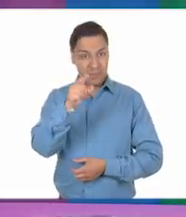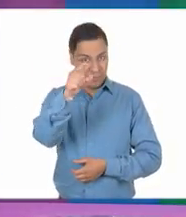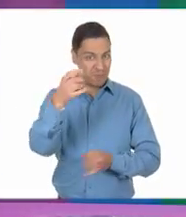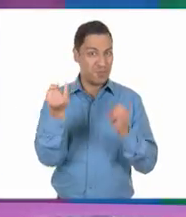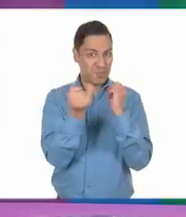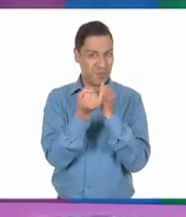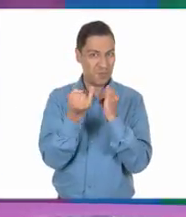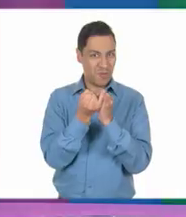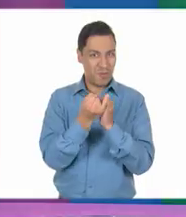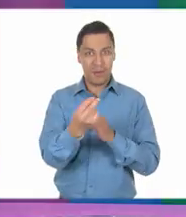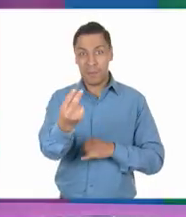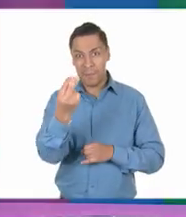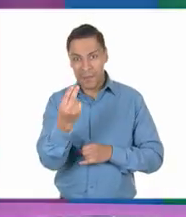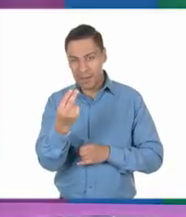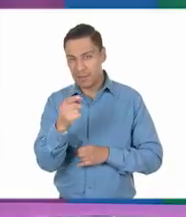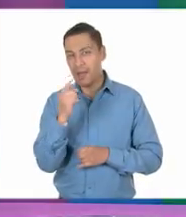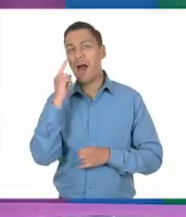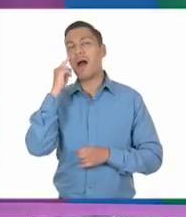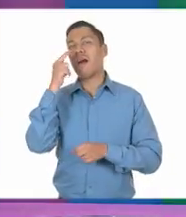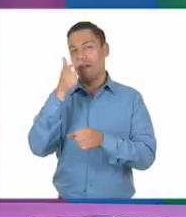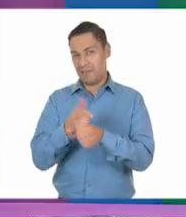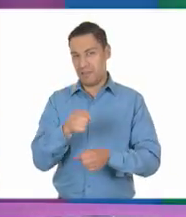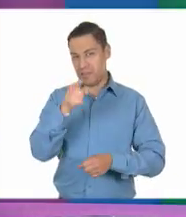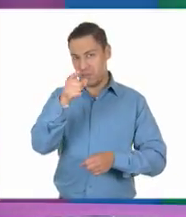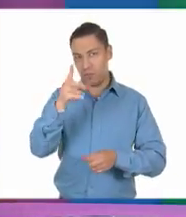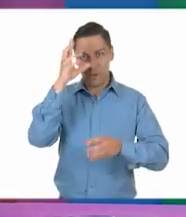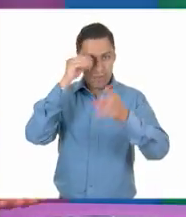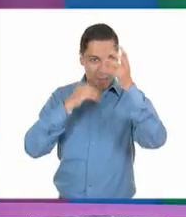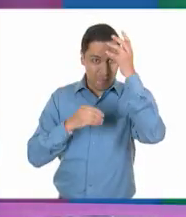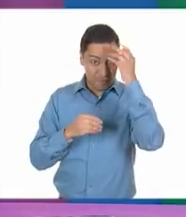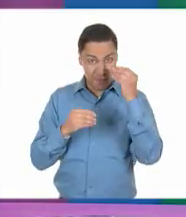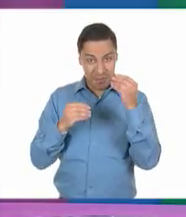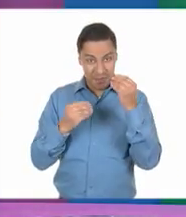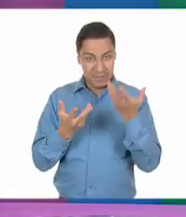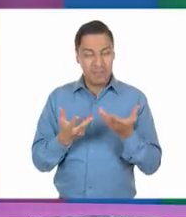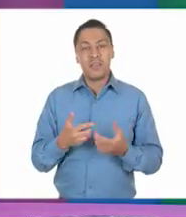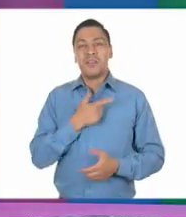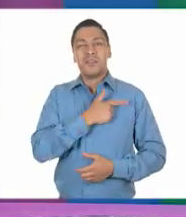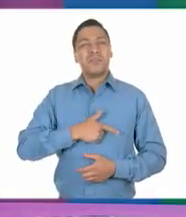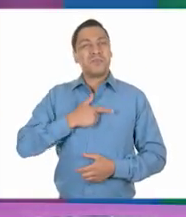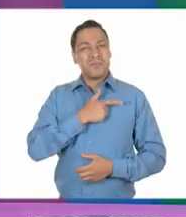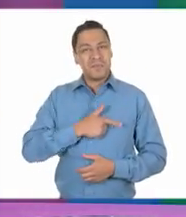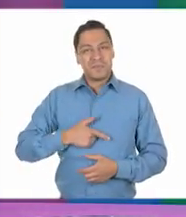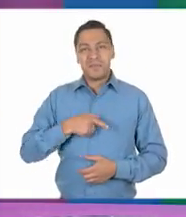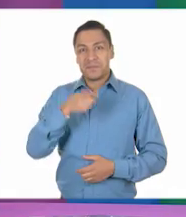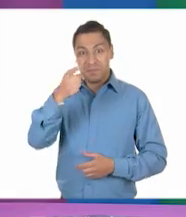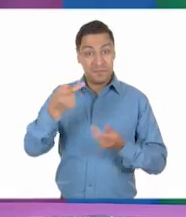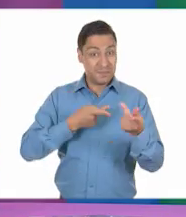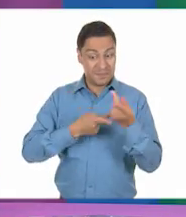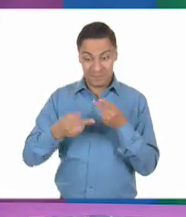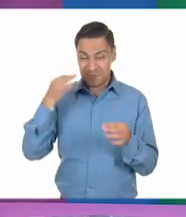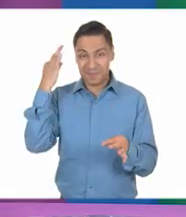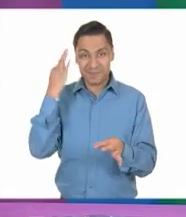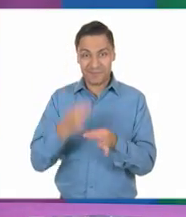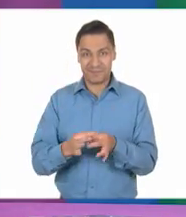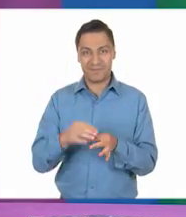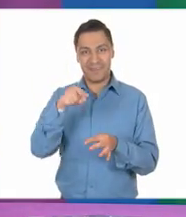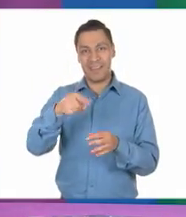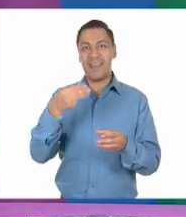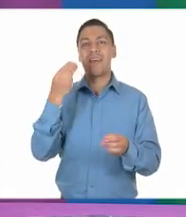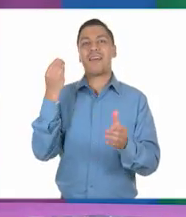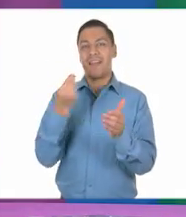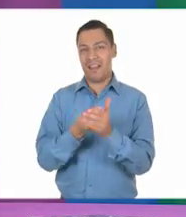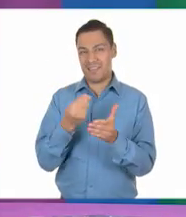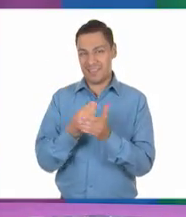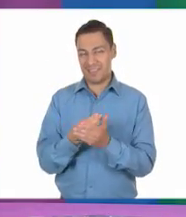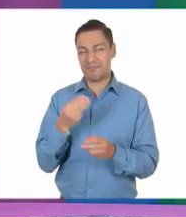ven han aprendido mucho, estoy seguro. Por cierto, ¿cómo están? Nos da muchísimo gusto que ya estén preparados y preparadas para comenzar.